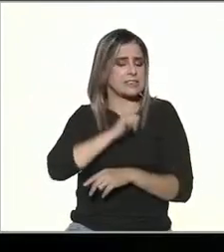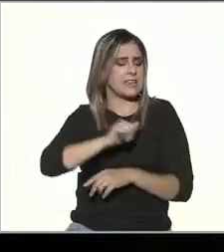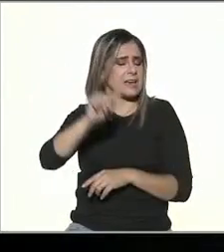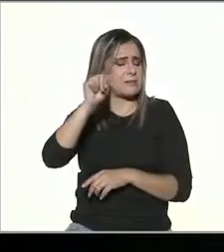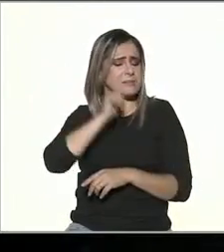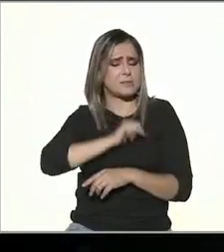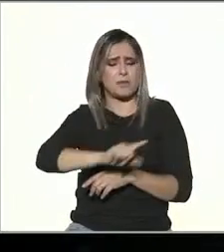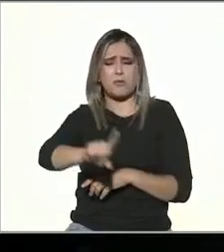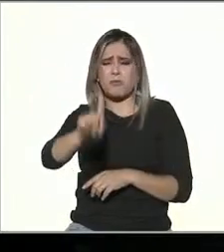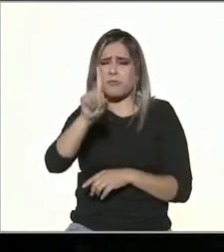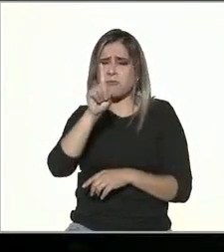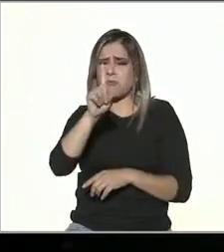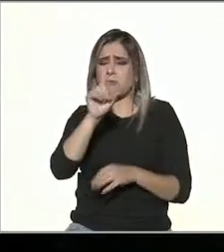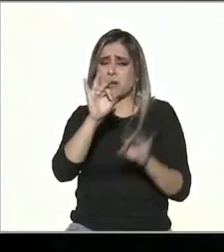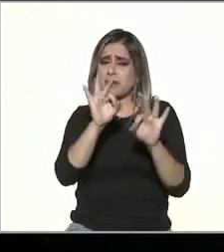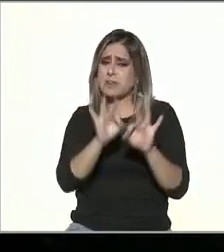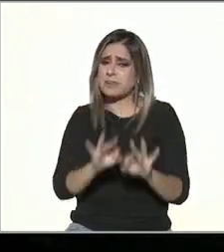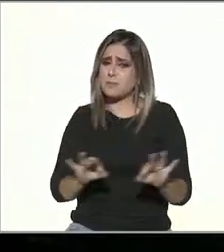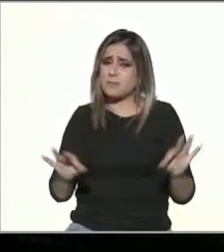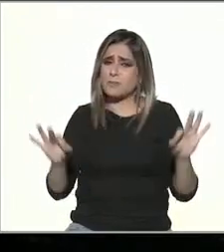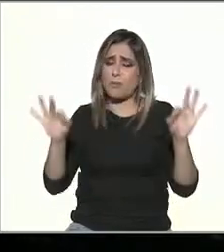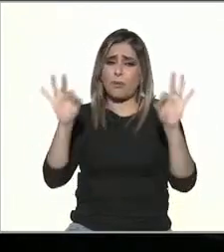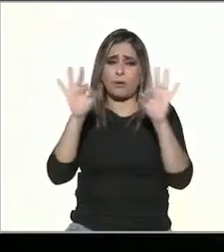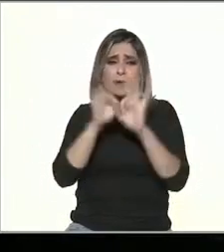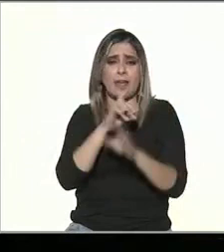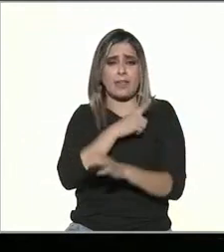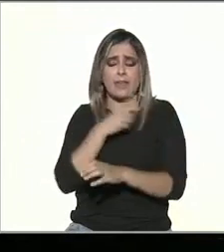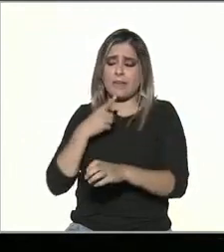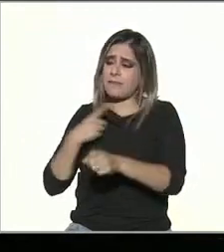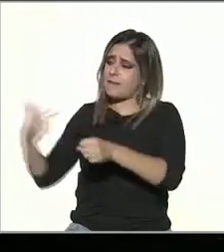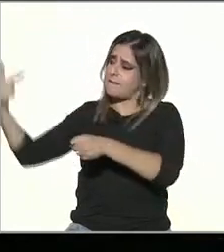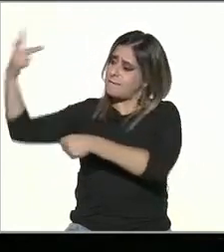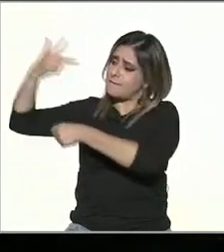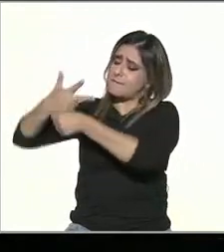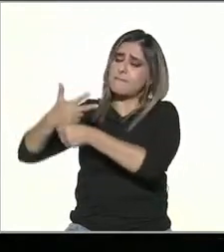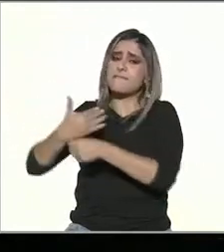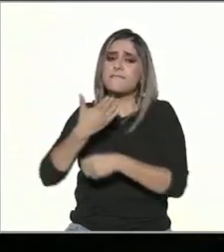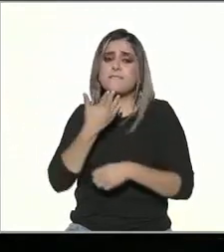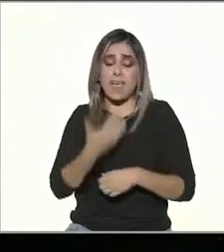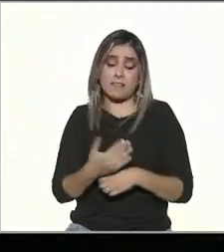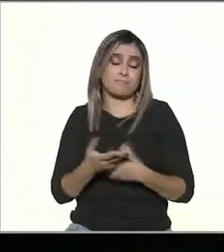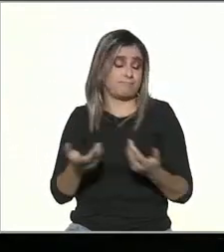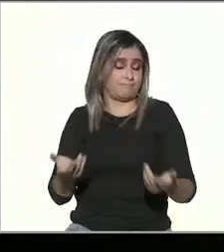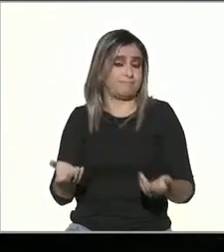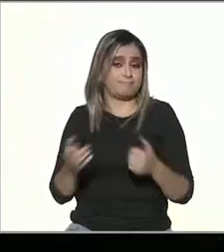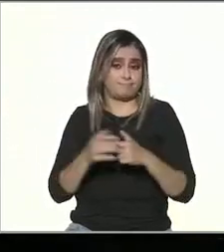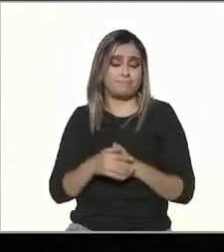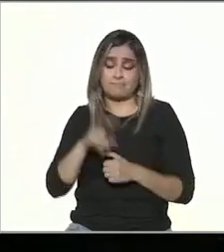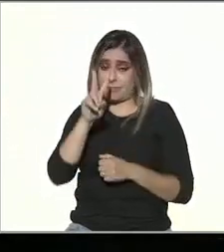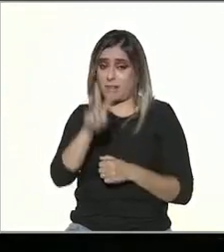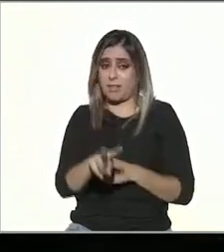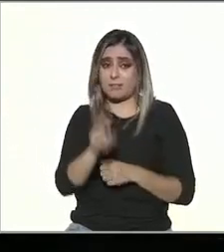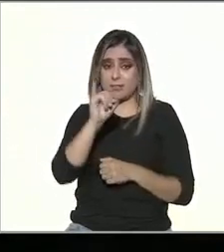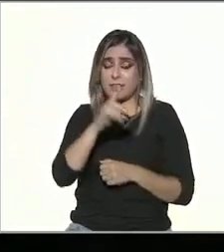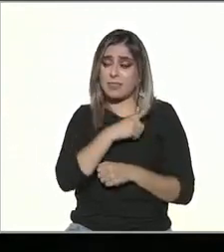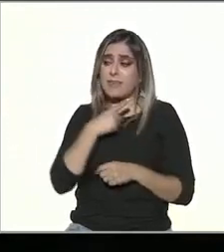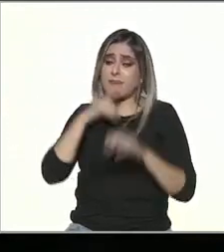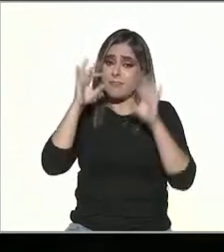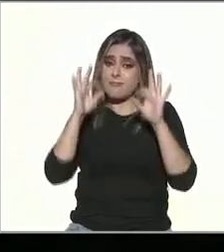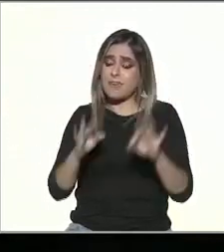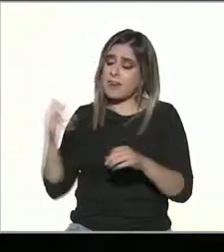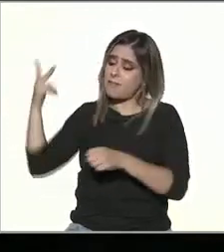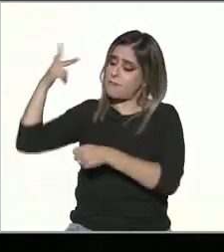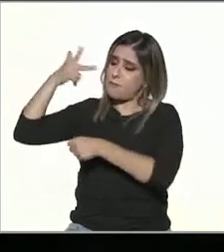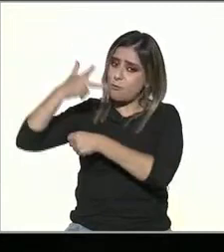muy pero muy bien filmado sí así como lo oyen perfectamente bien filmado